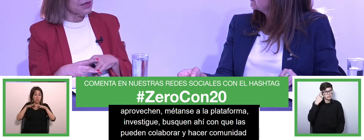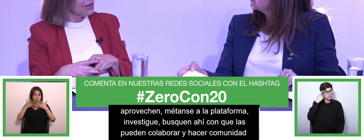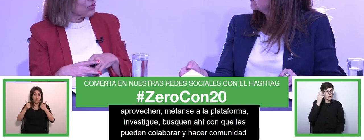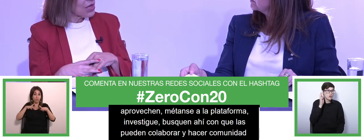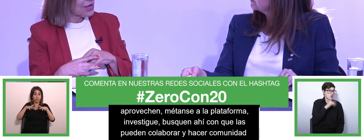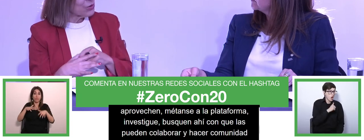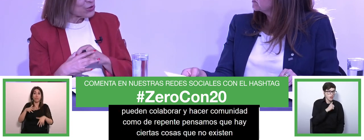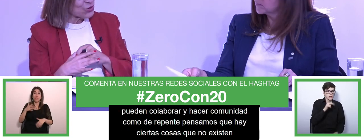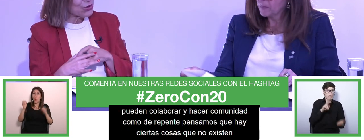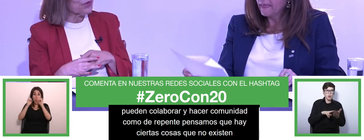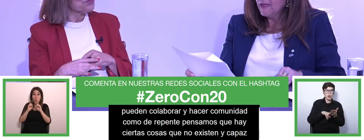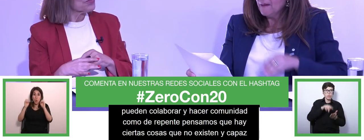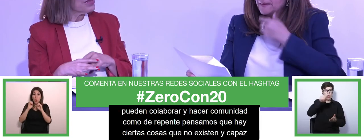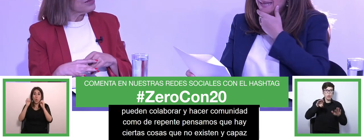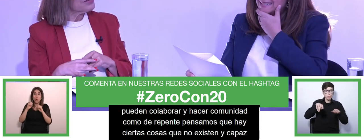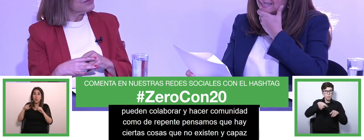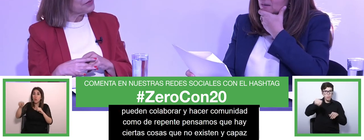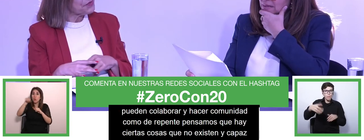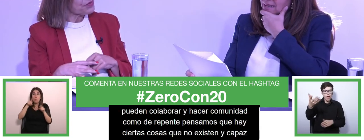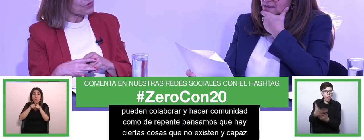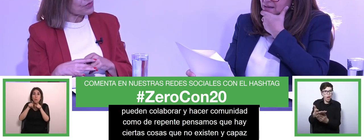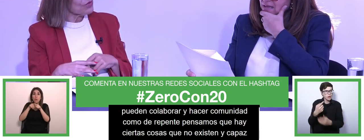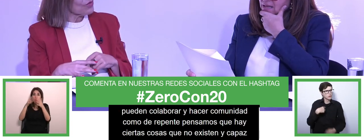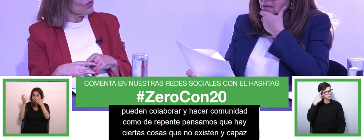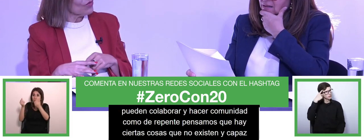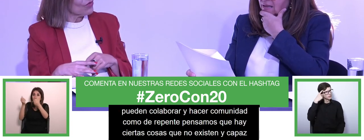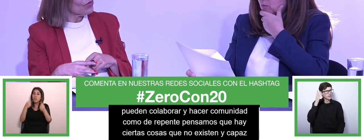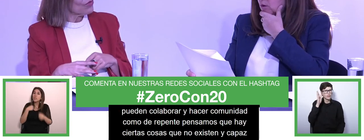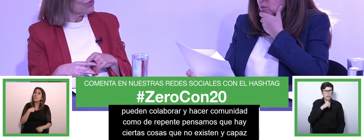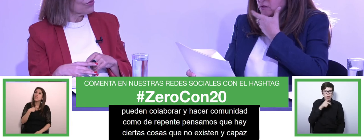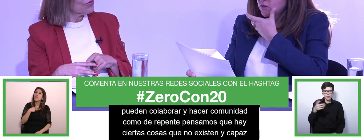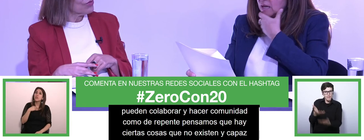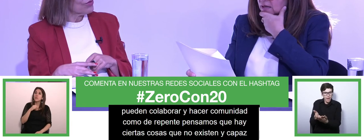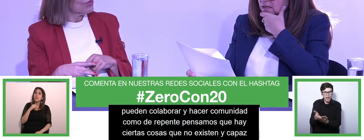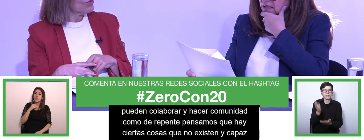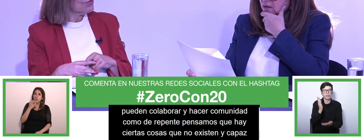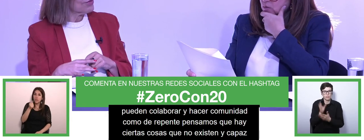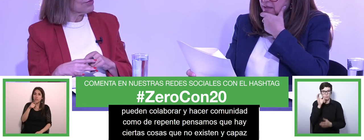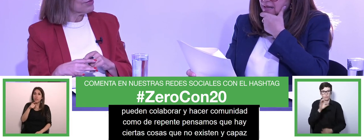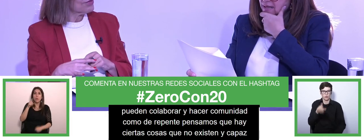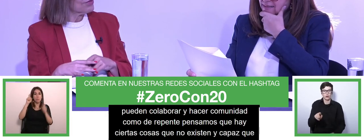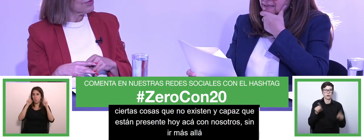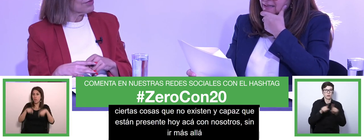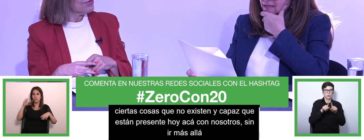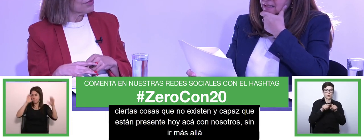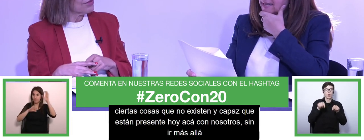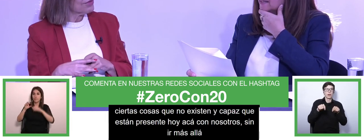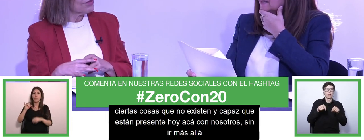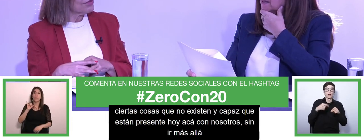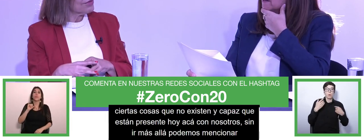presentes hoy acá con nosotros mira sin ir más allá podemos mencionar ya algunas de las